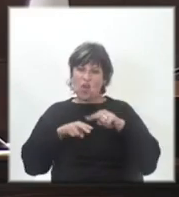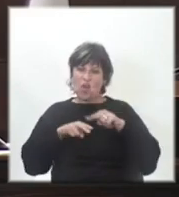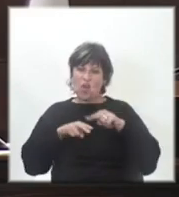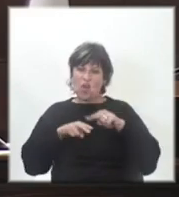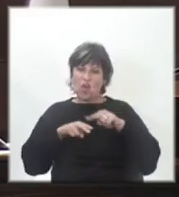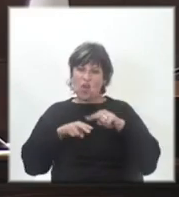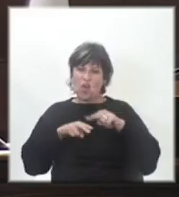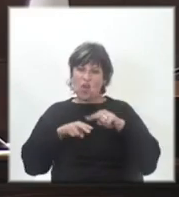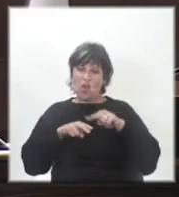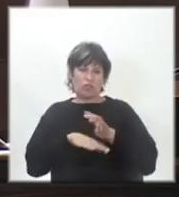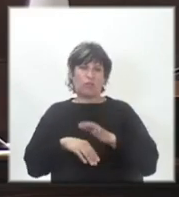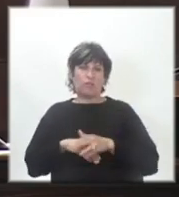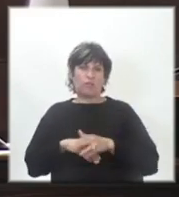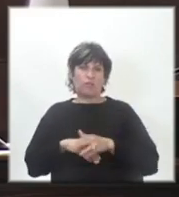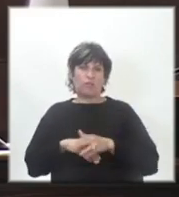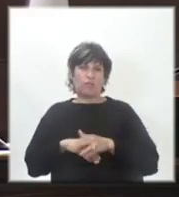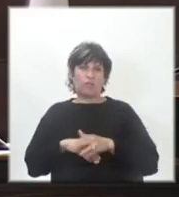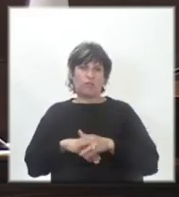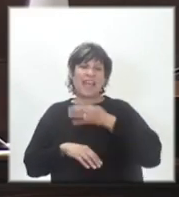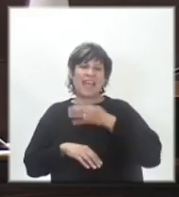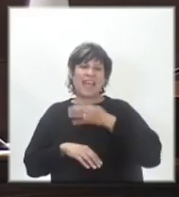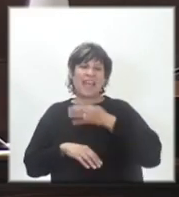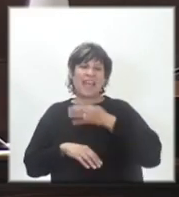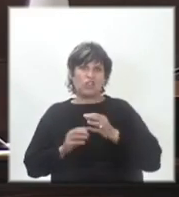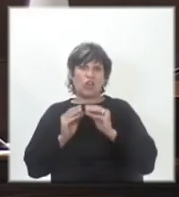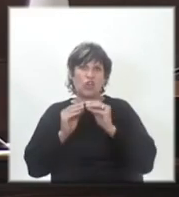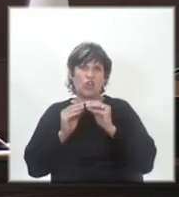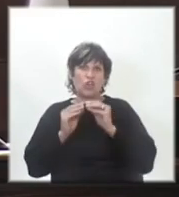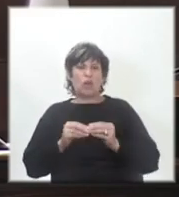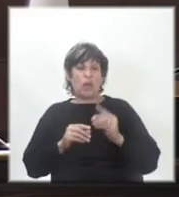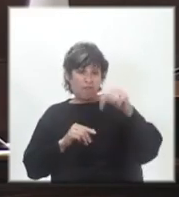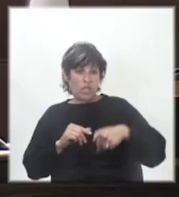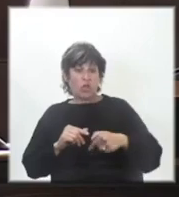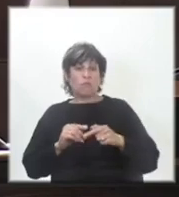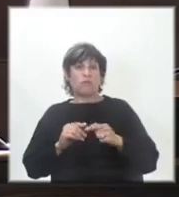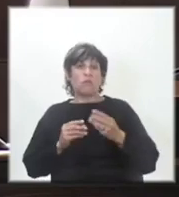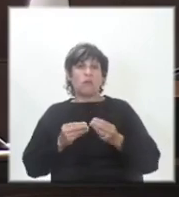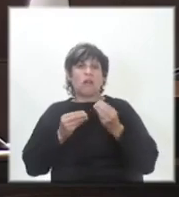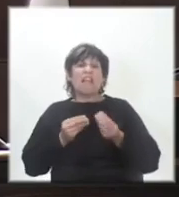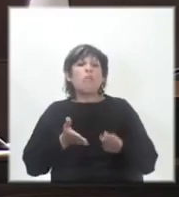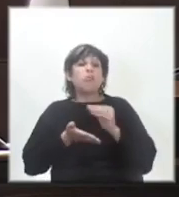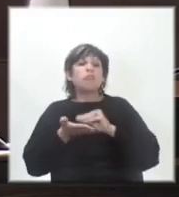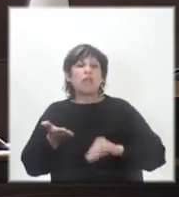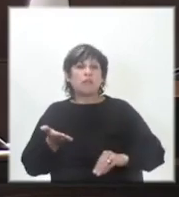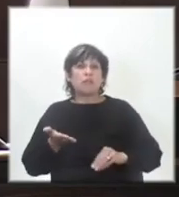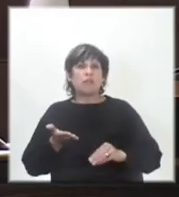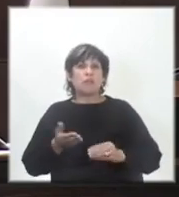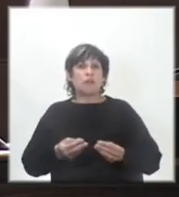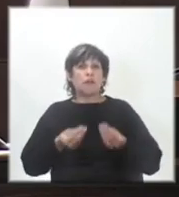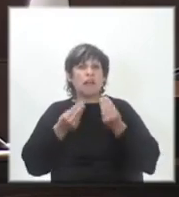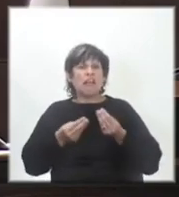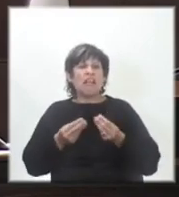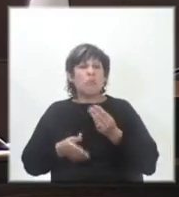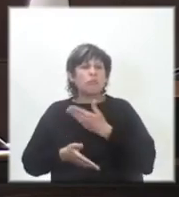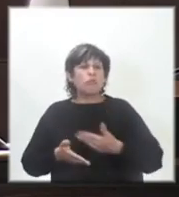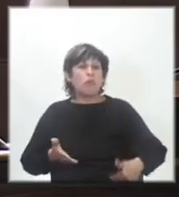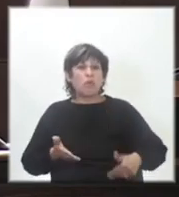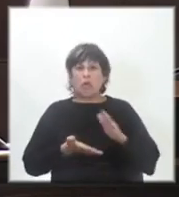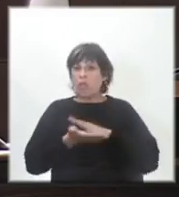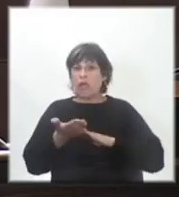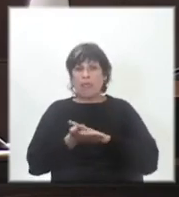formación. En la rendición de cuentas y en el presupuesto. ¿Qué pusieron? ¿Qué puso el oficialismo? Nada.